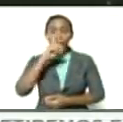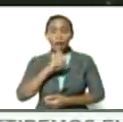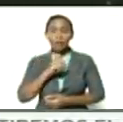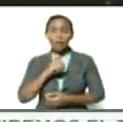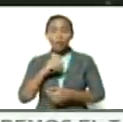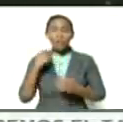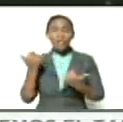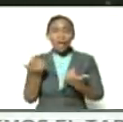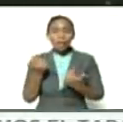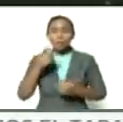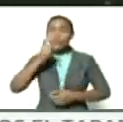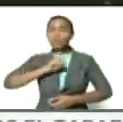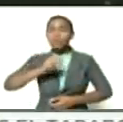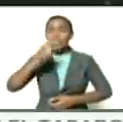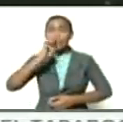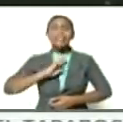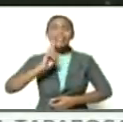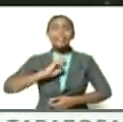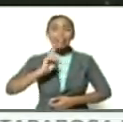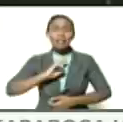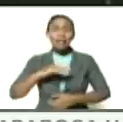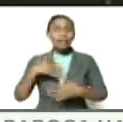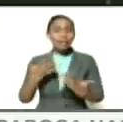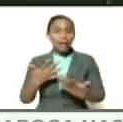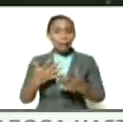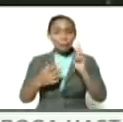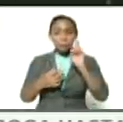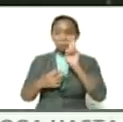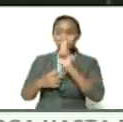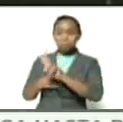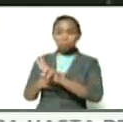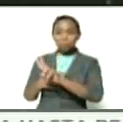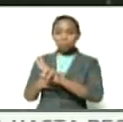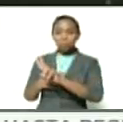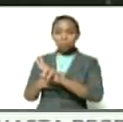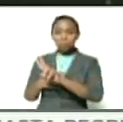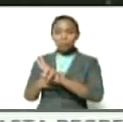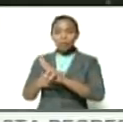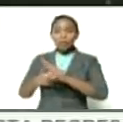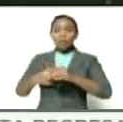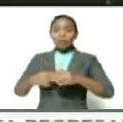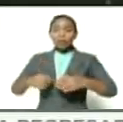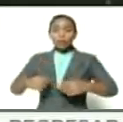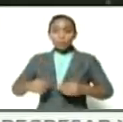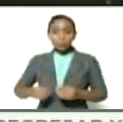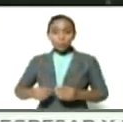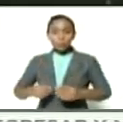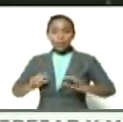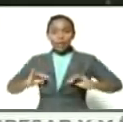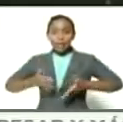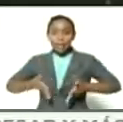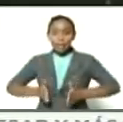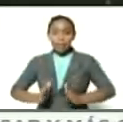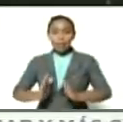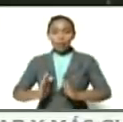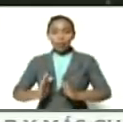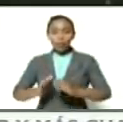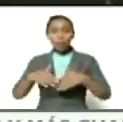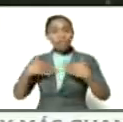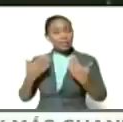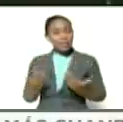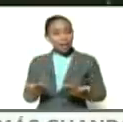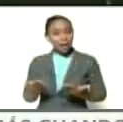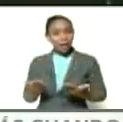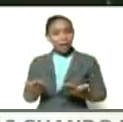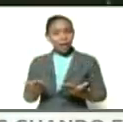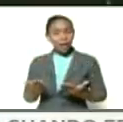de resistencia, que ha visto el surgimiento, que ha sido